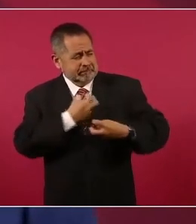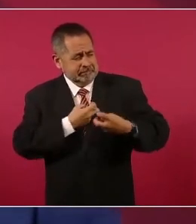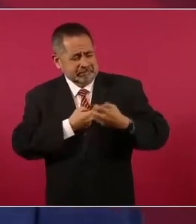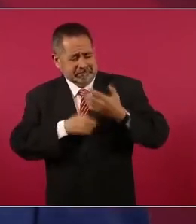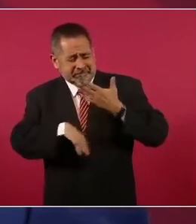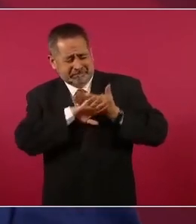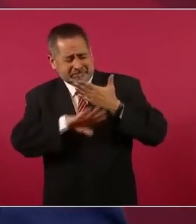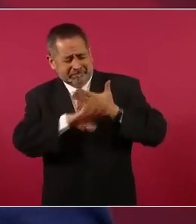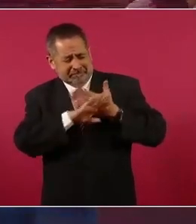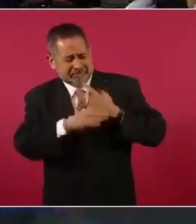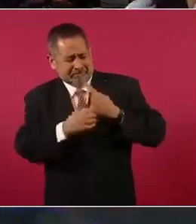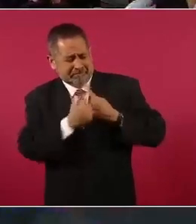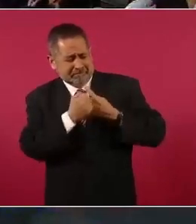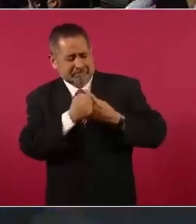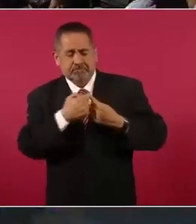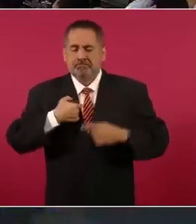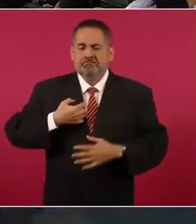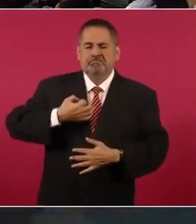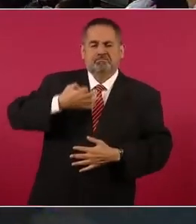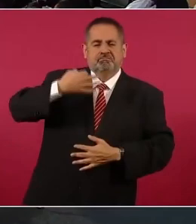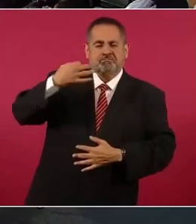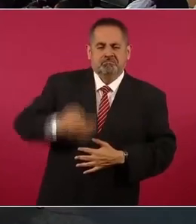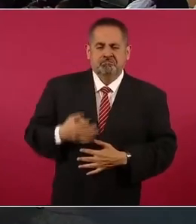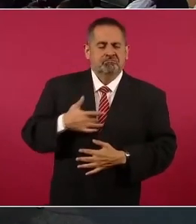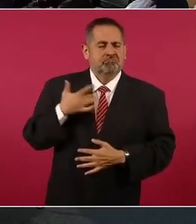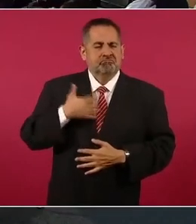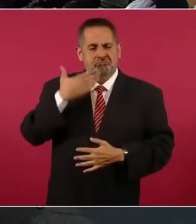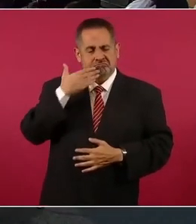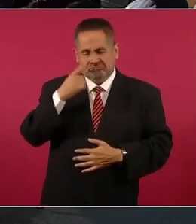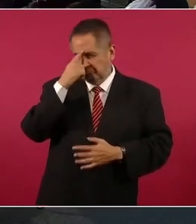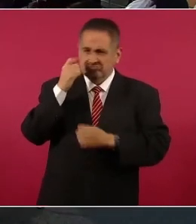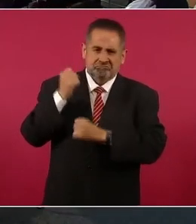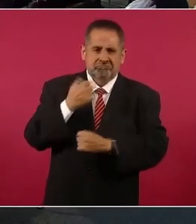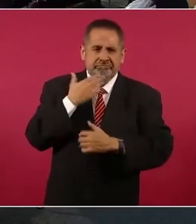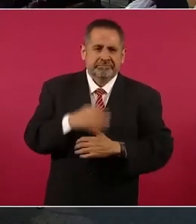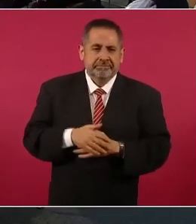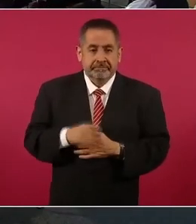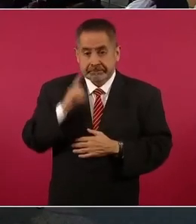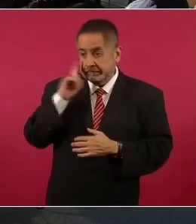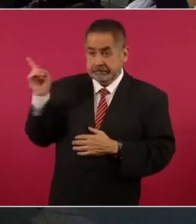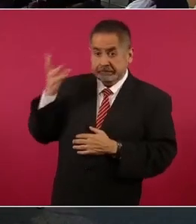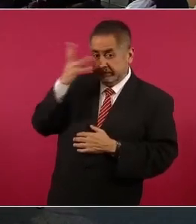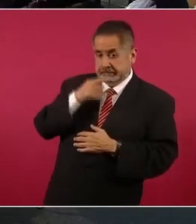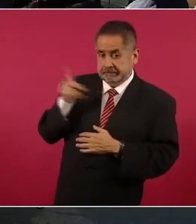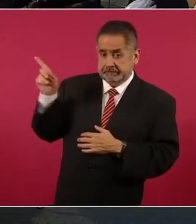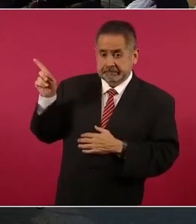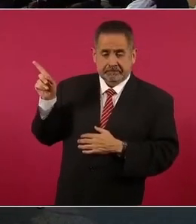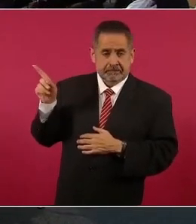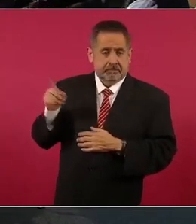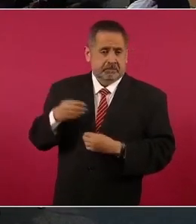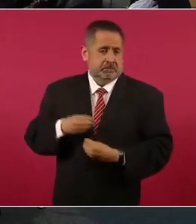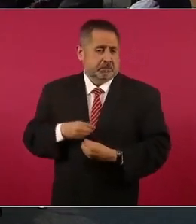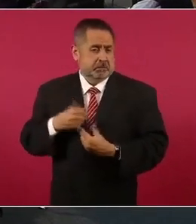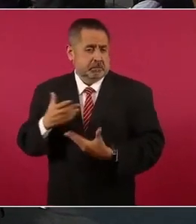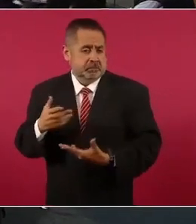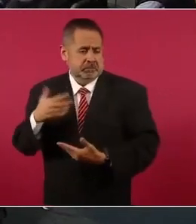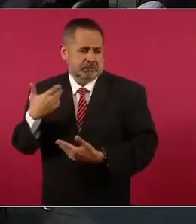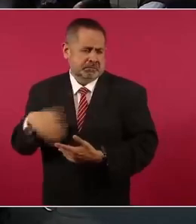me siento. Y esto es lo más bello que hay, porque este es el gran poeta.